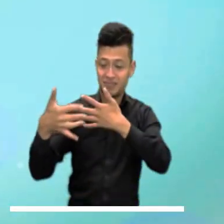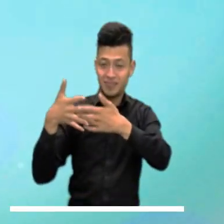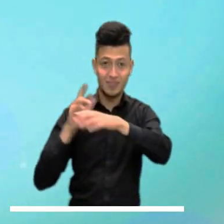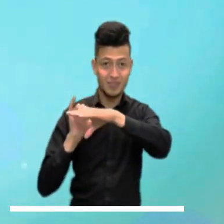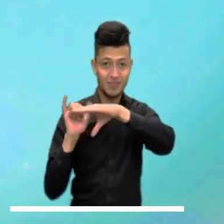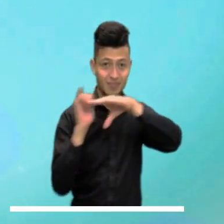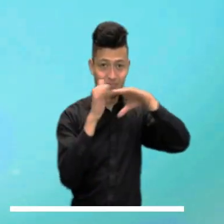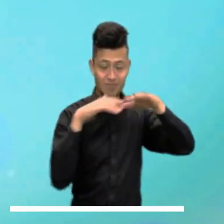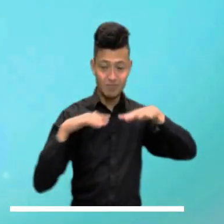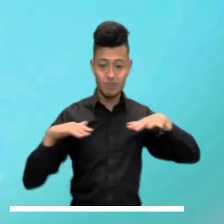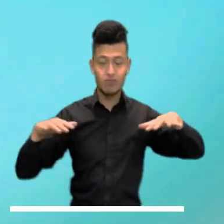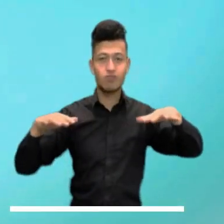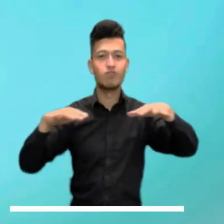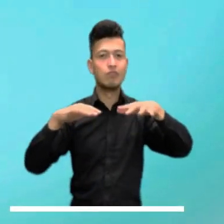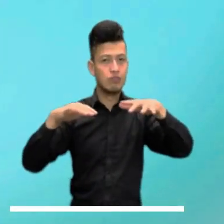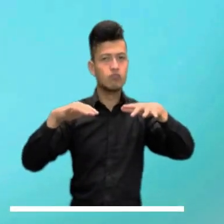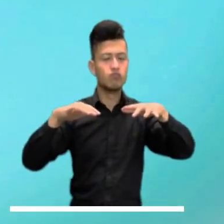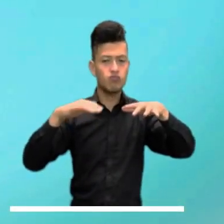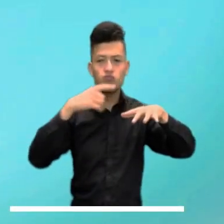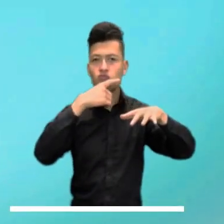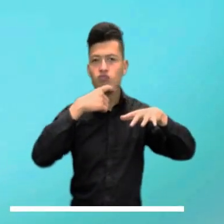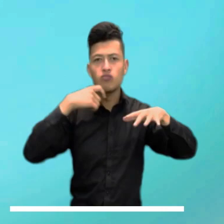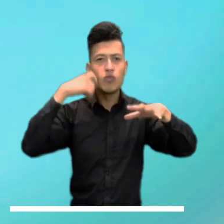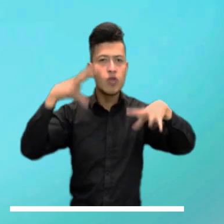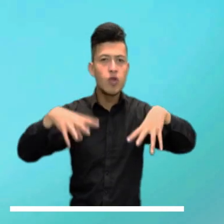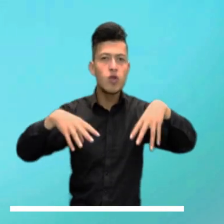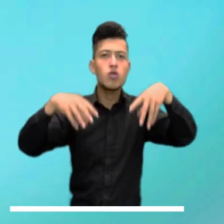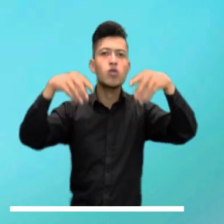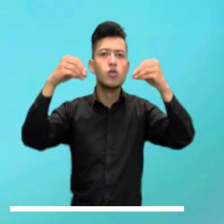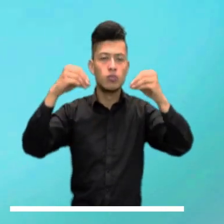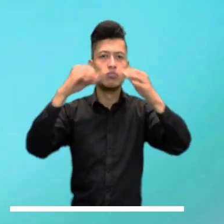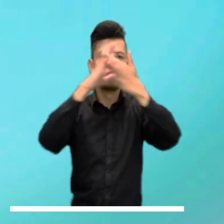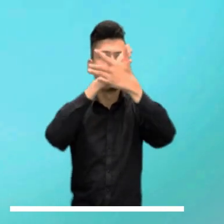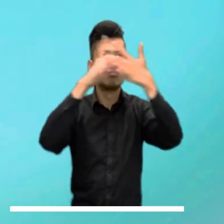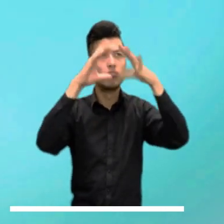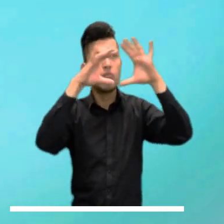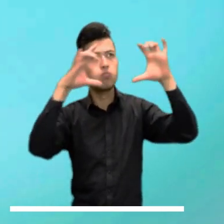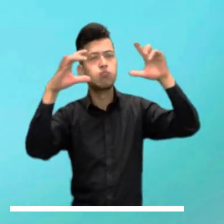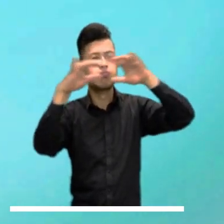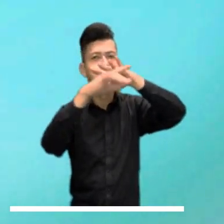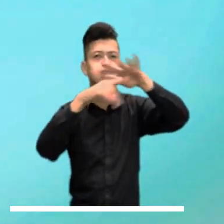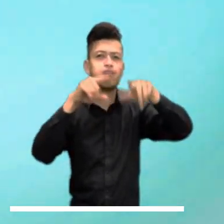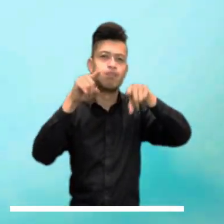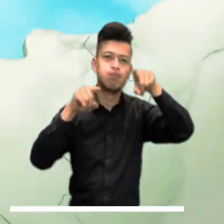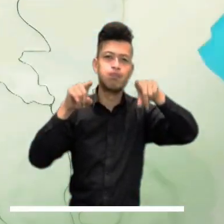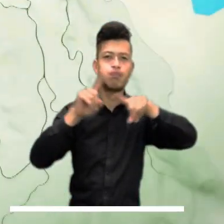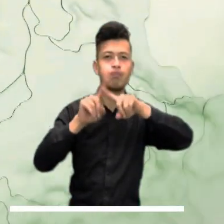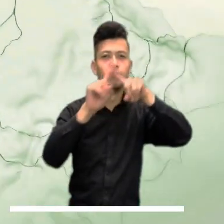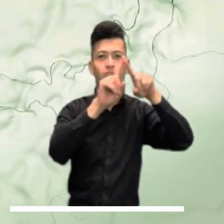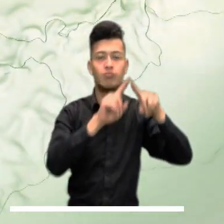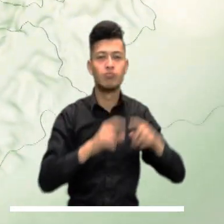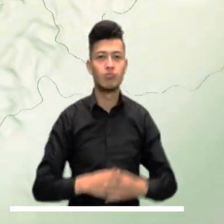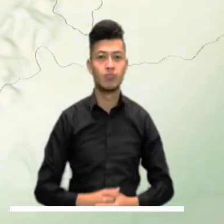Para el archipiélago de San Andrés y Providencia también se estima tiempo seco con una cobertura del cielo variable.